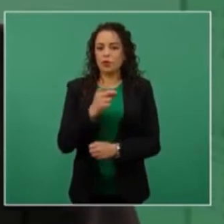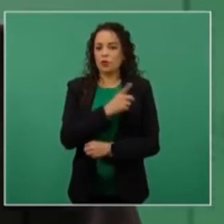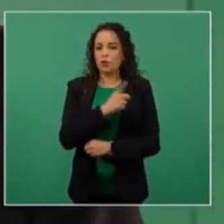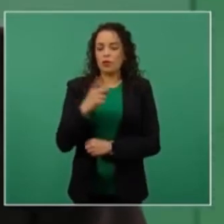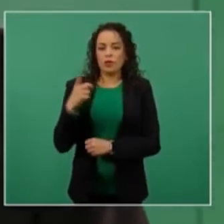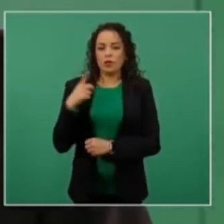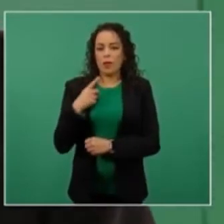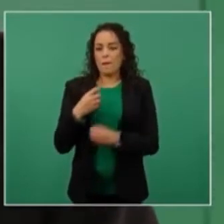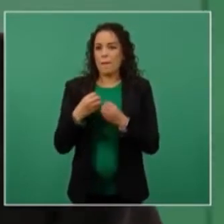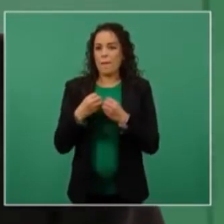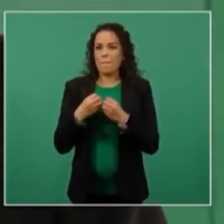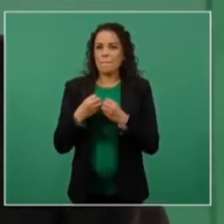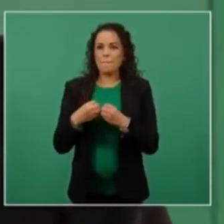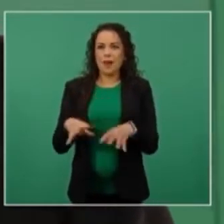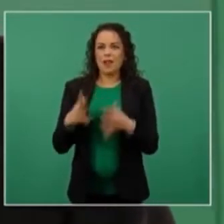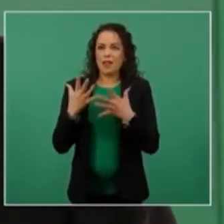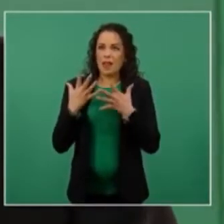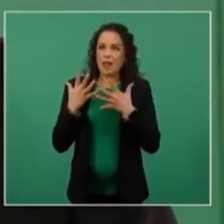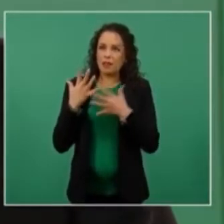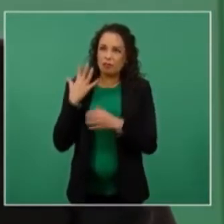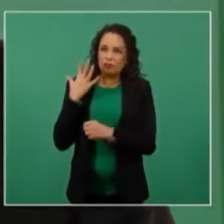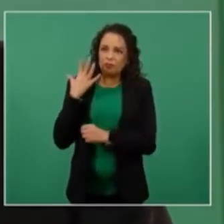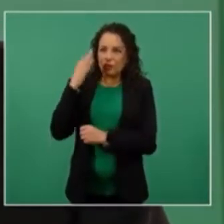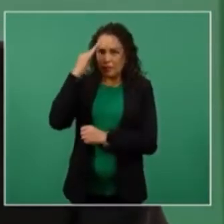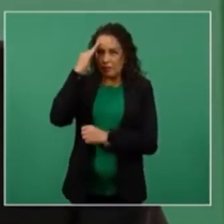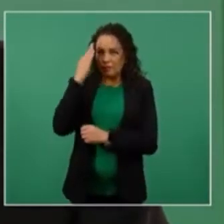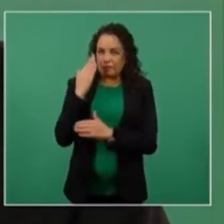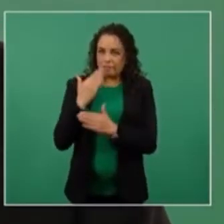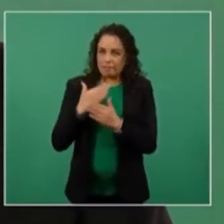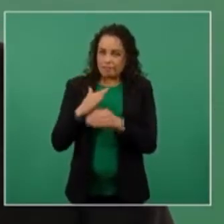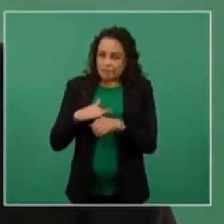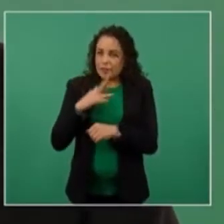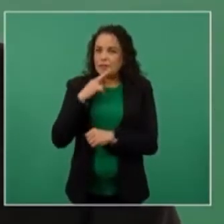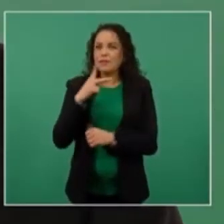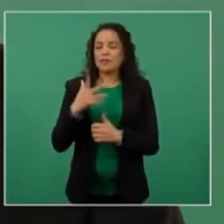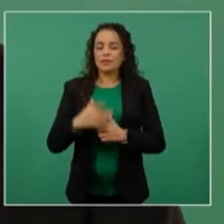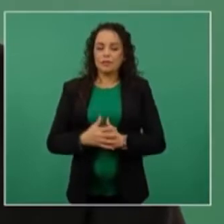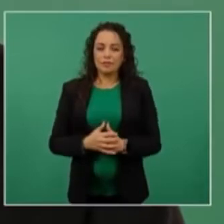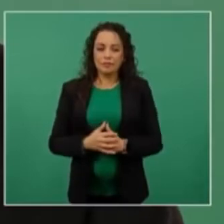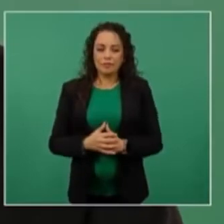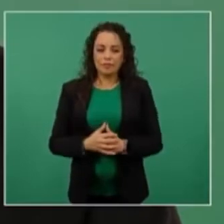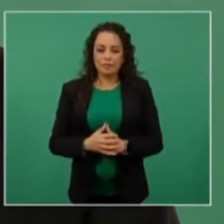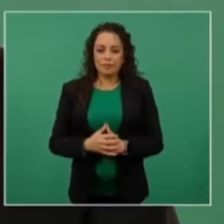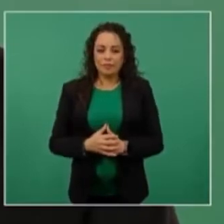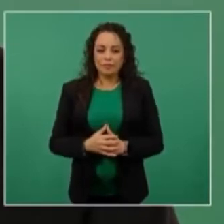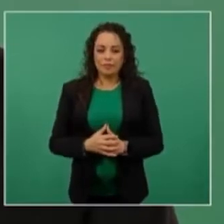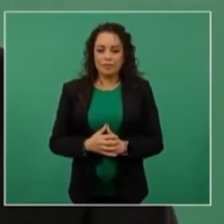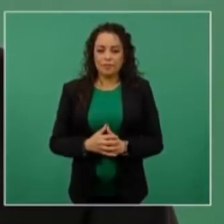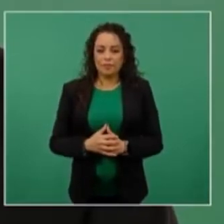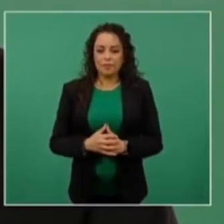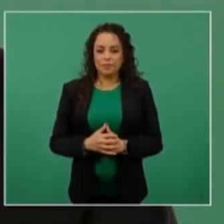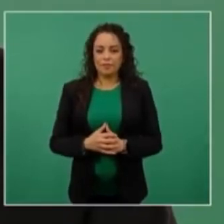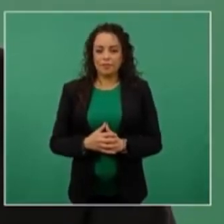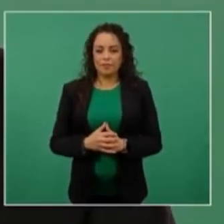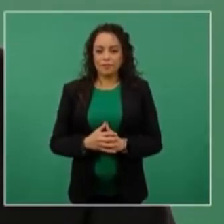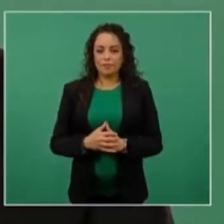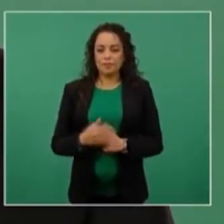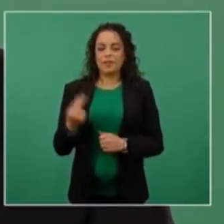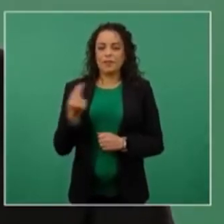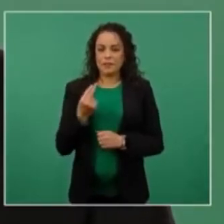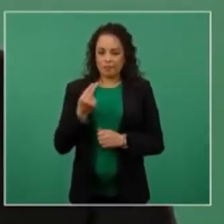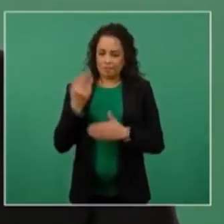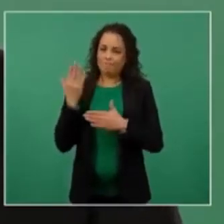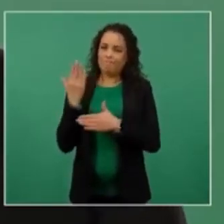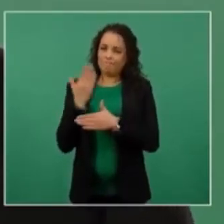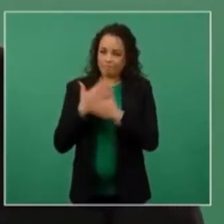en vivir, en salir adelante, que no